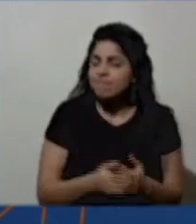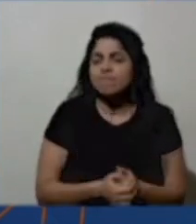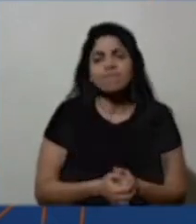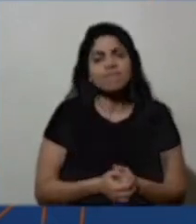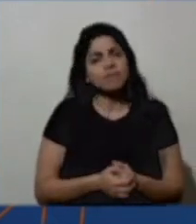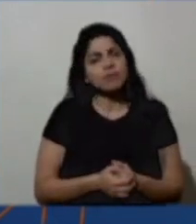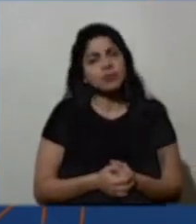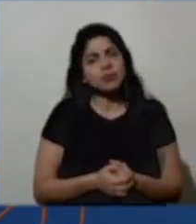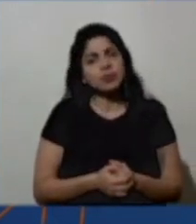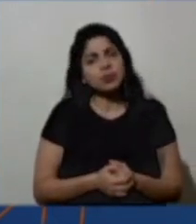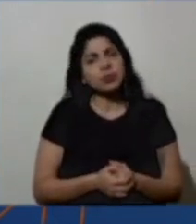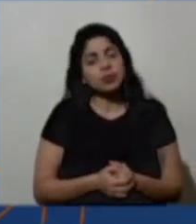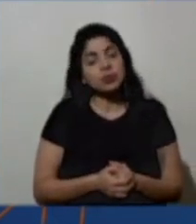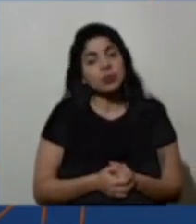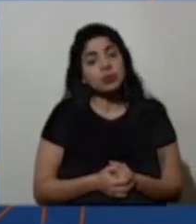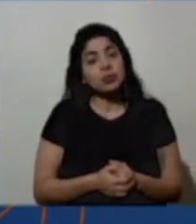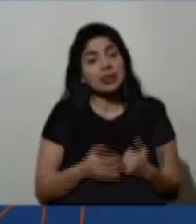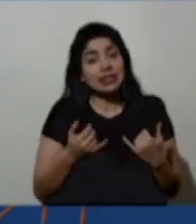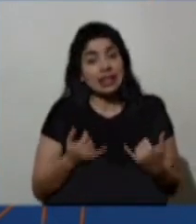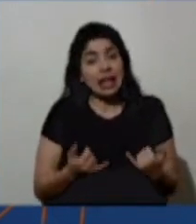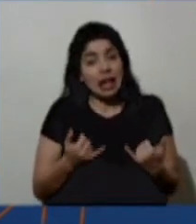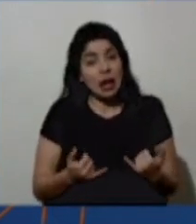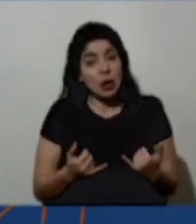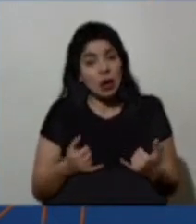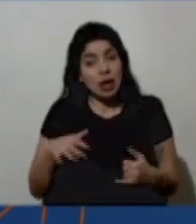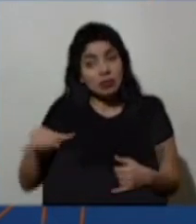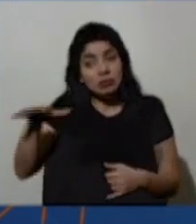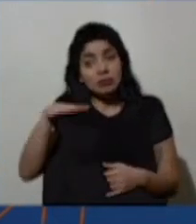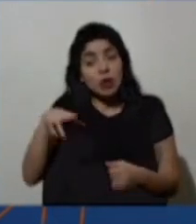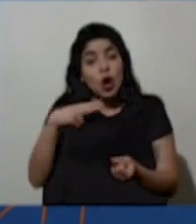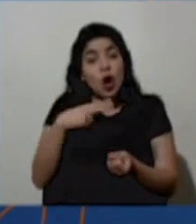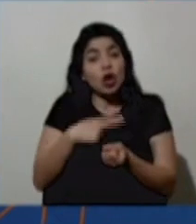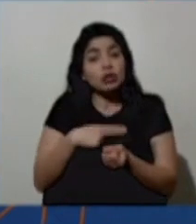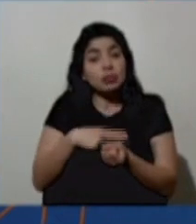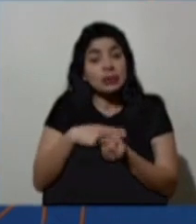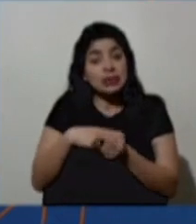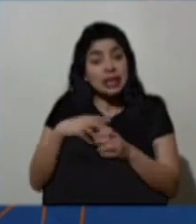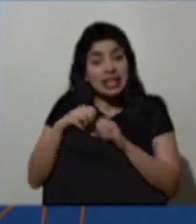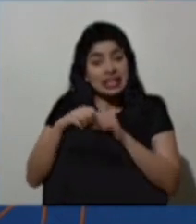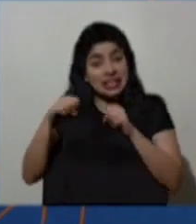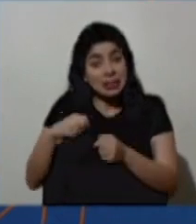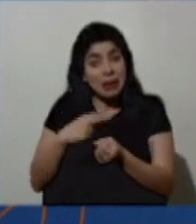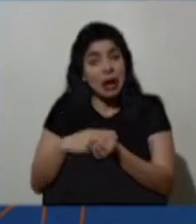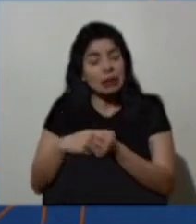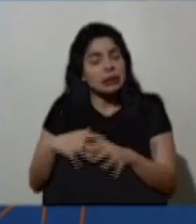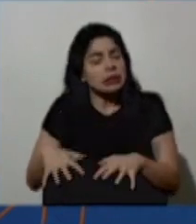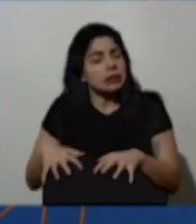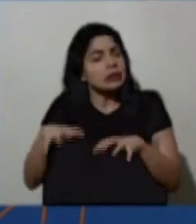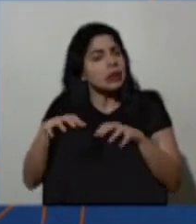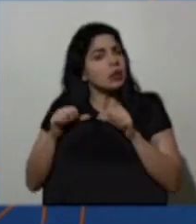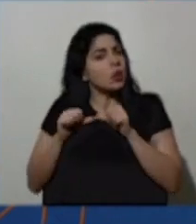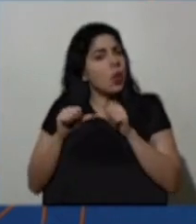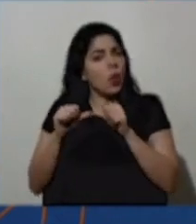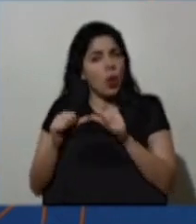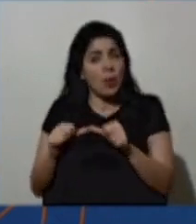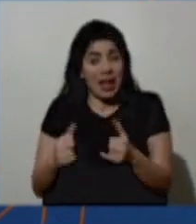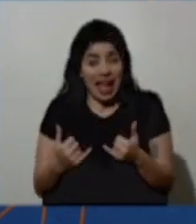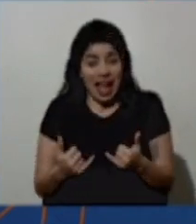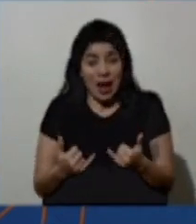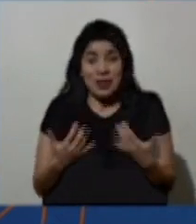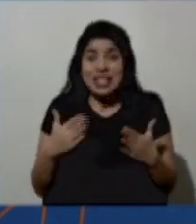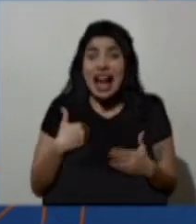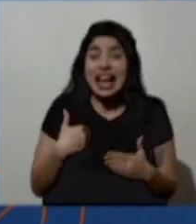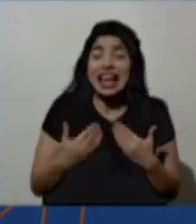el estrés al que está sometido nuestro sistema hospitalario se mantiene. Al día de hoy tenemos